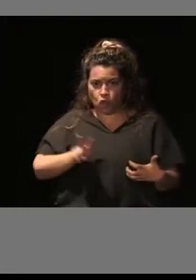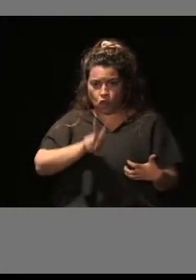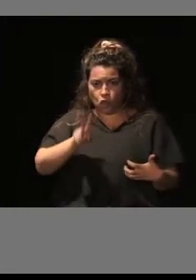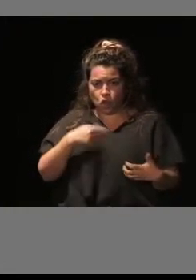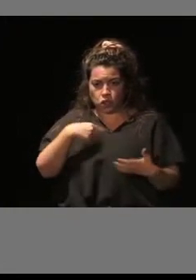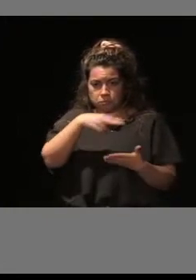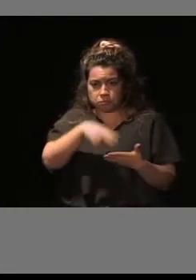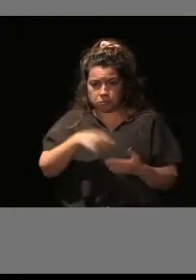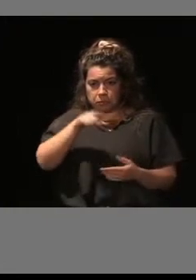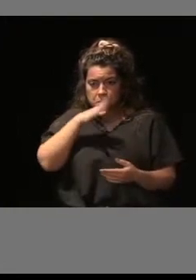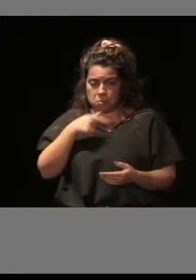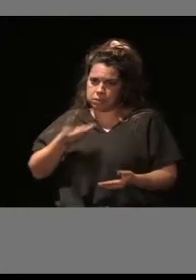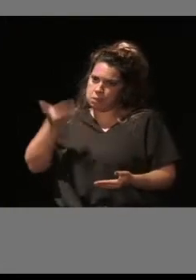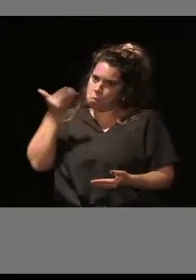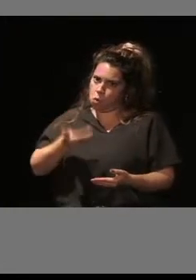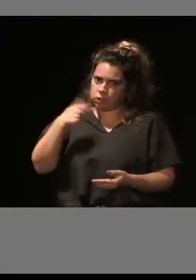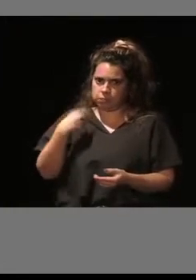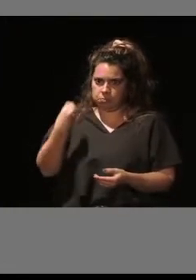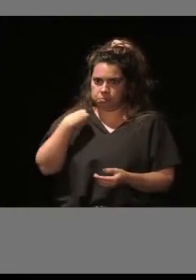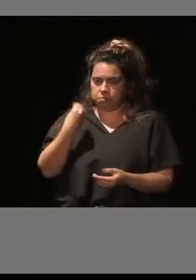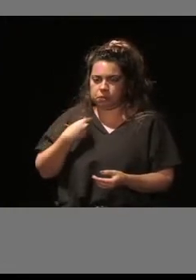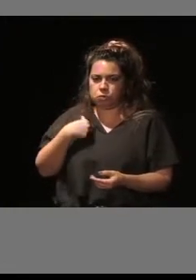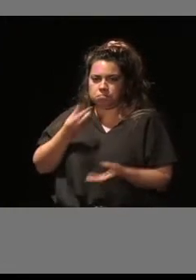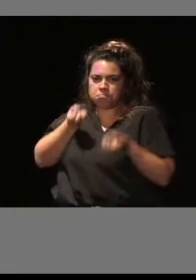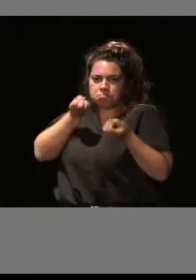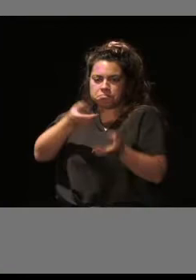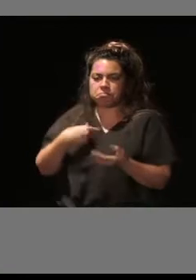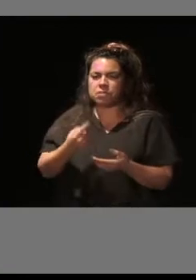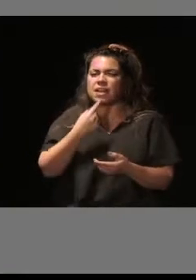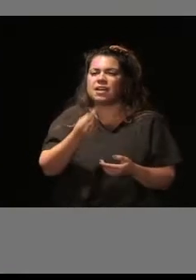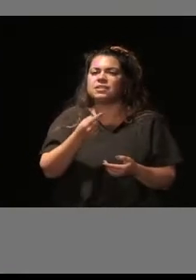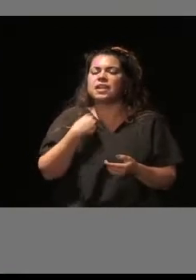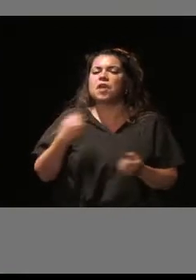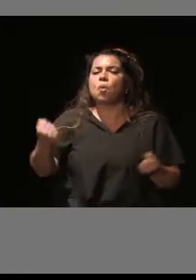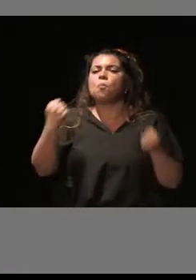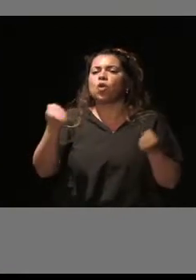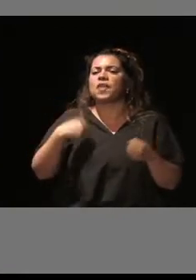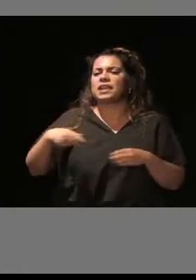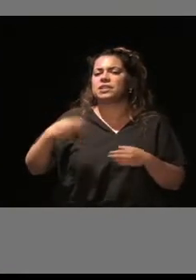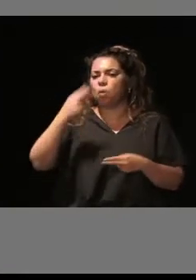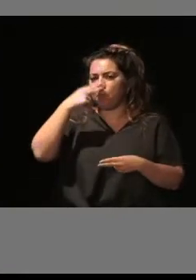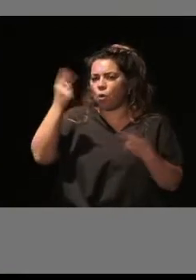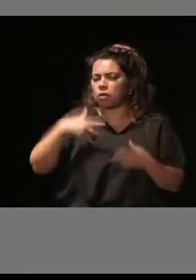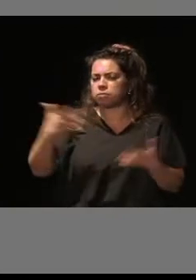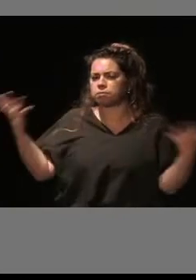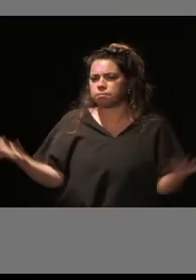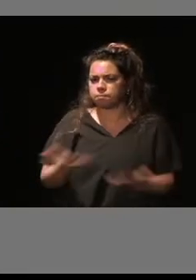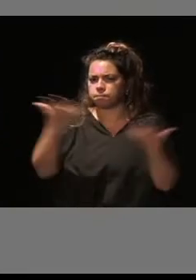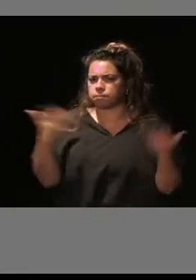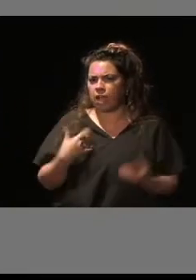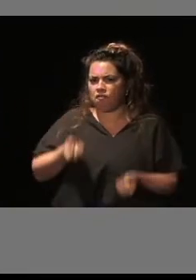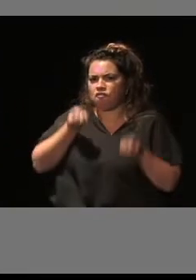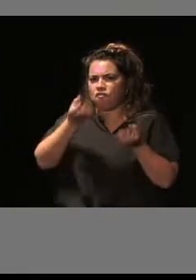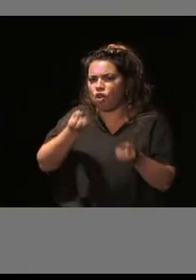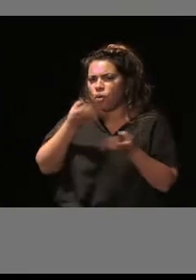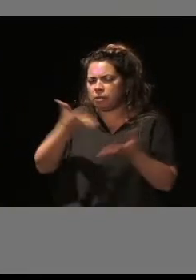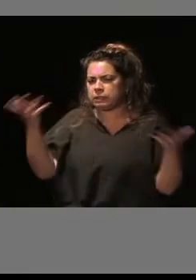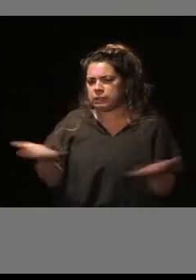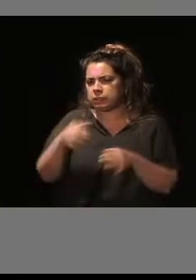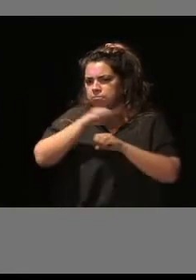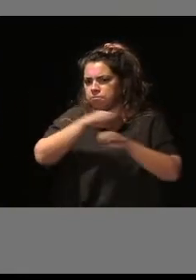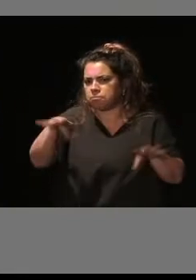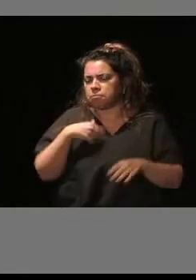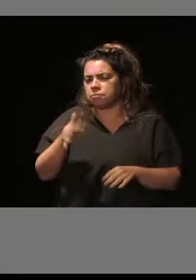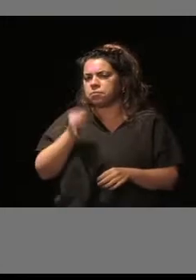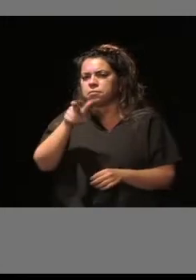para lo que voy a desarrollar, y es que dispone que los poderes públicos promoverán la información y la educación de los